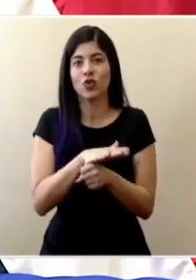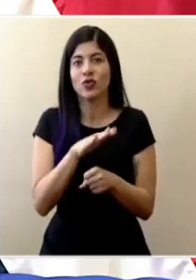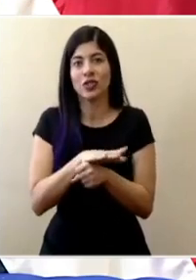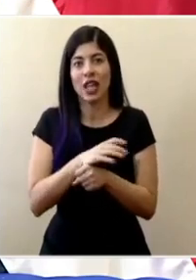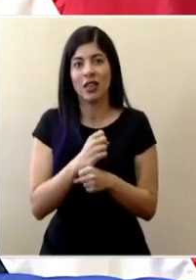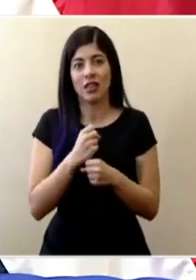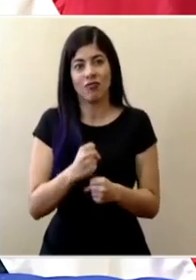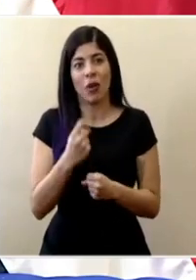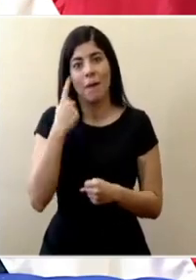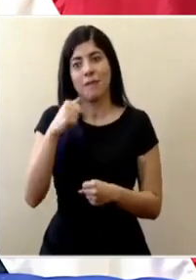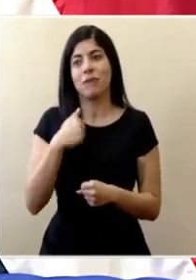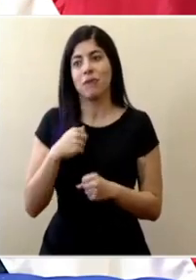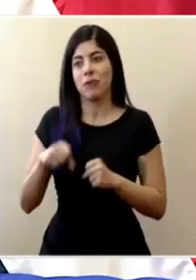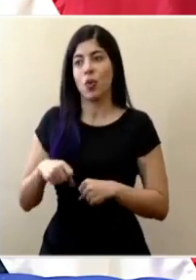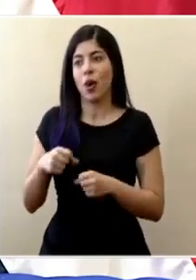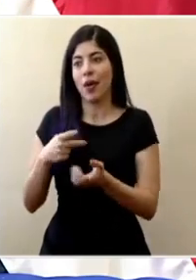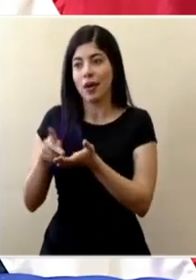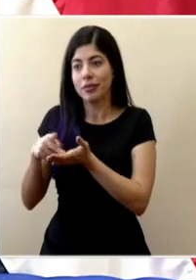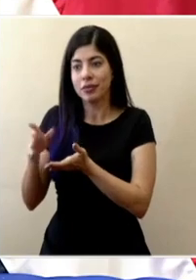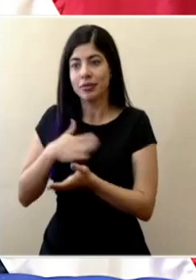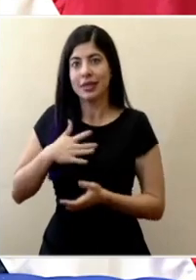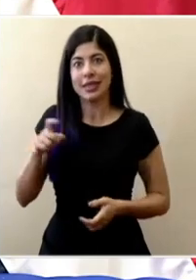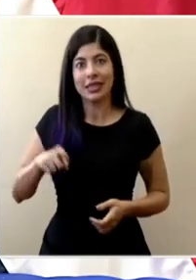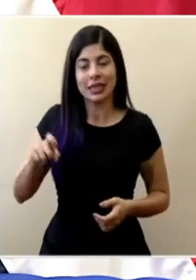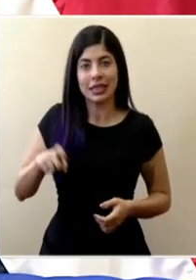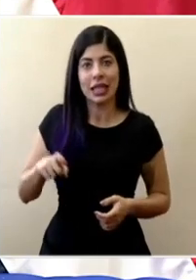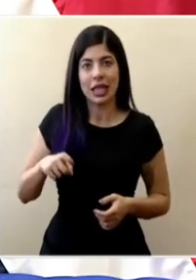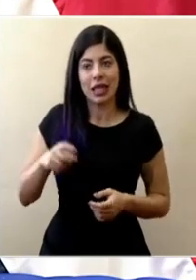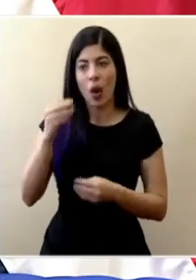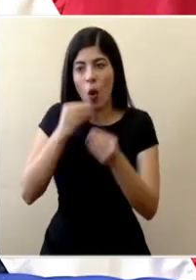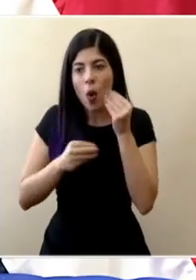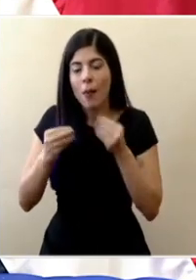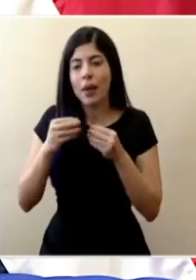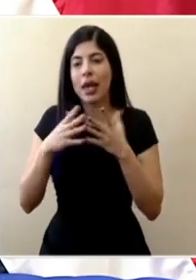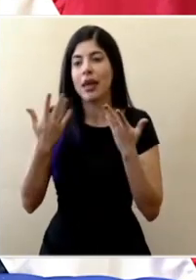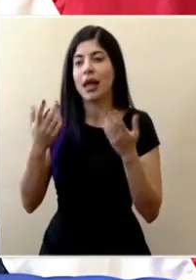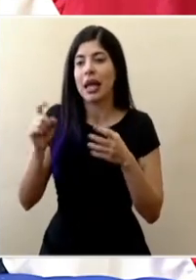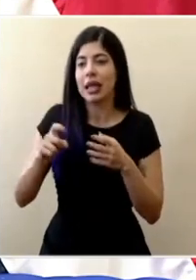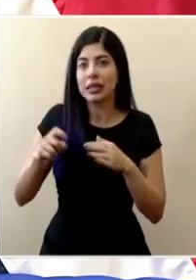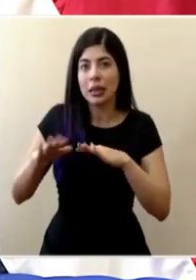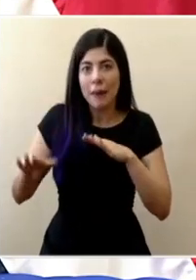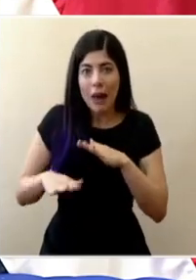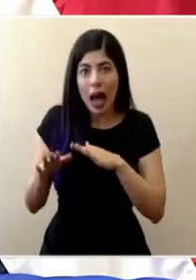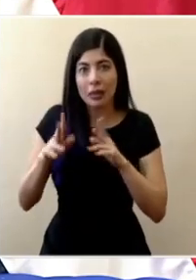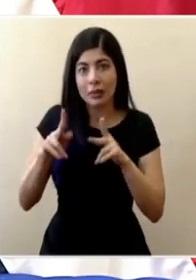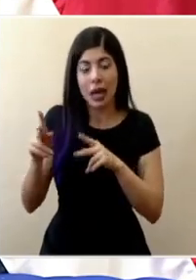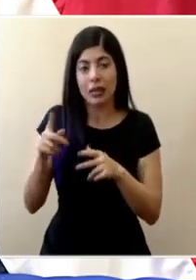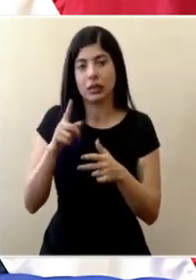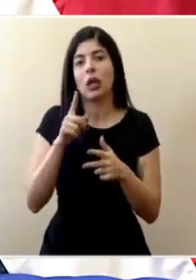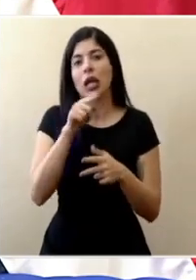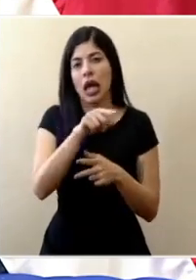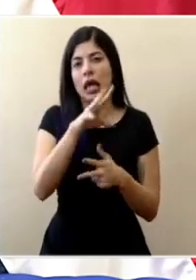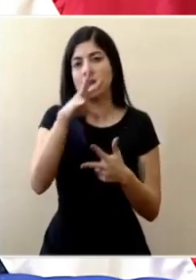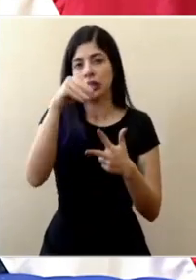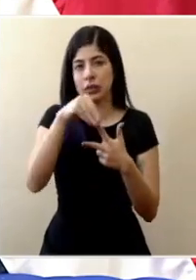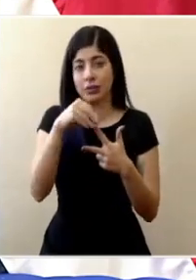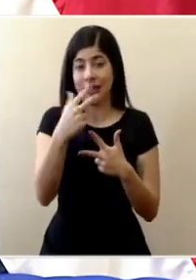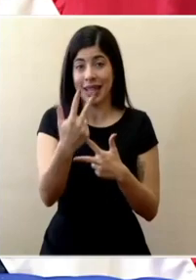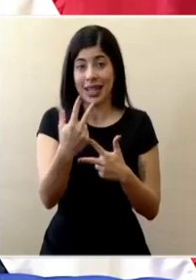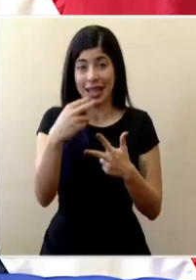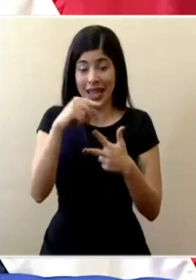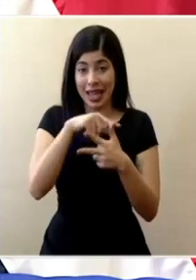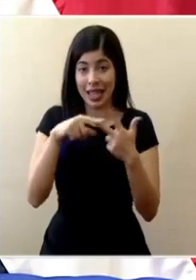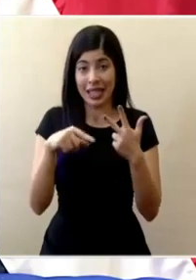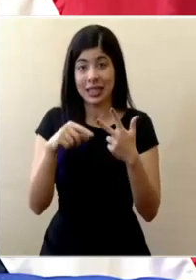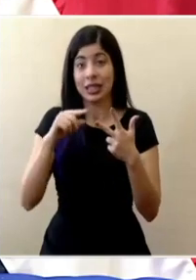robustos para poder hacer frente a las necesidades de alimentación y necesidades básicas de las personas esas tres medidas